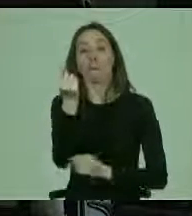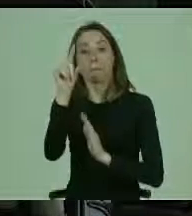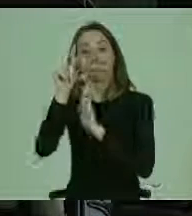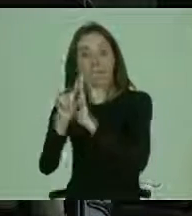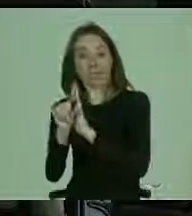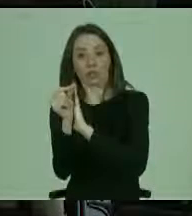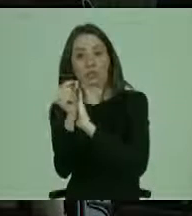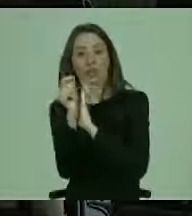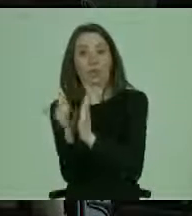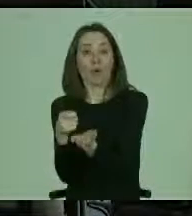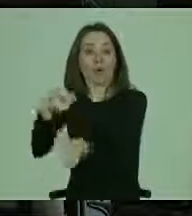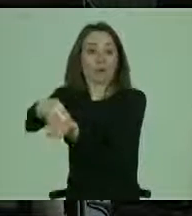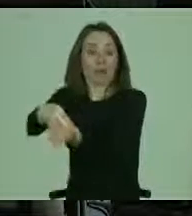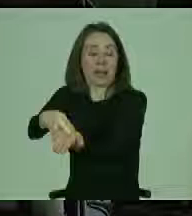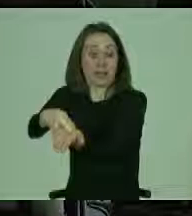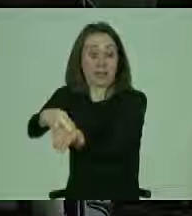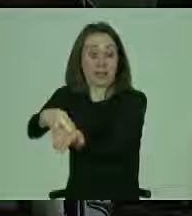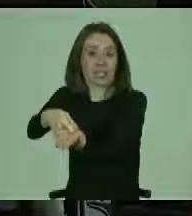asequibles,